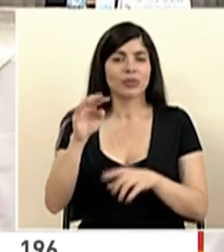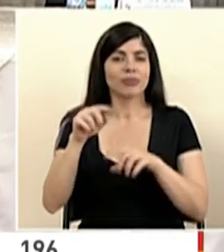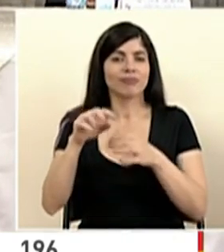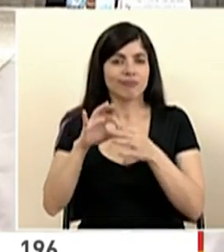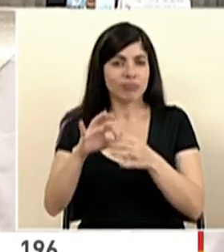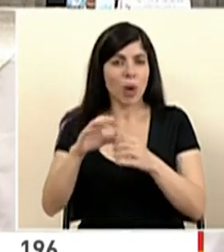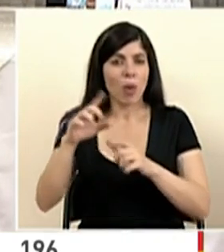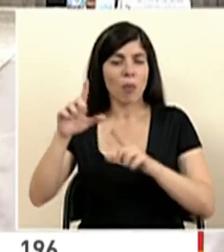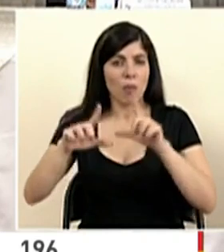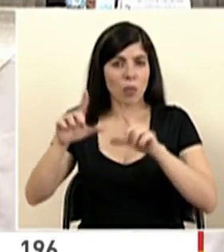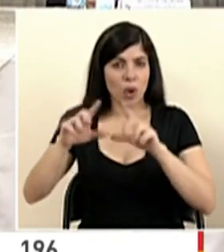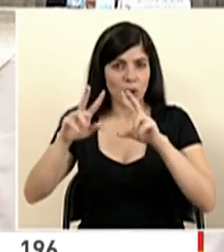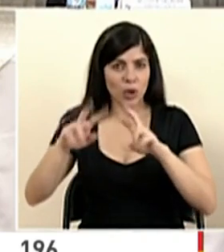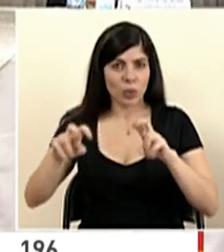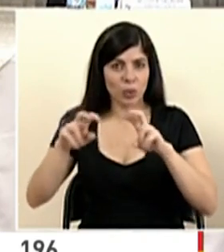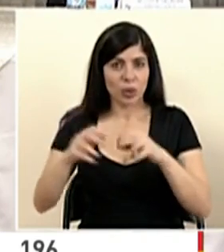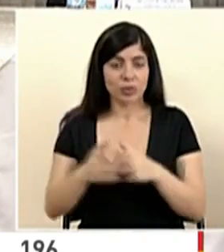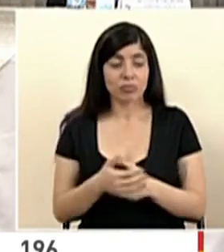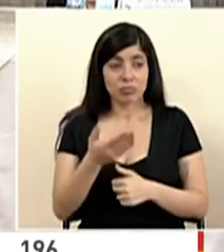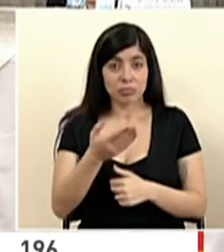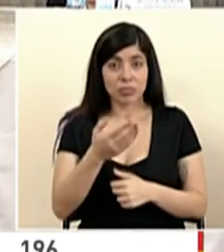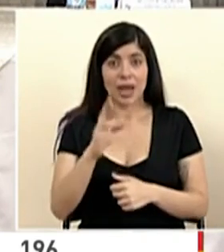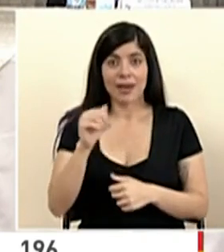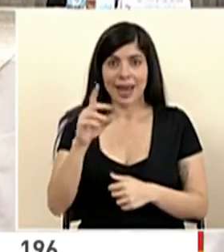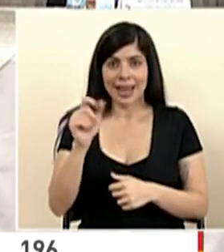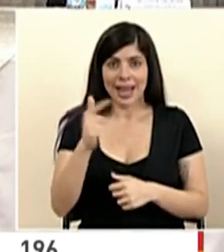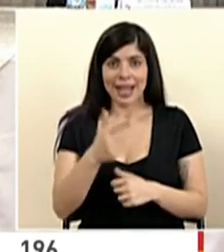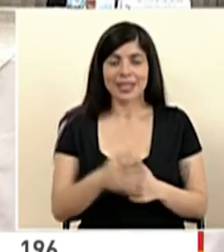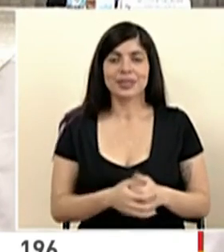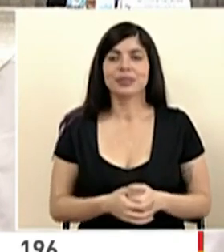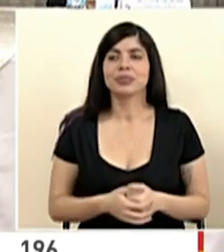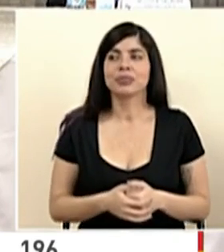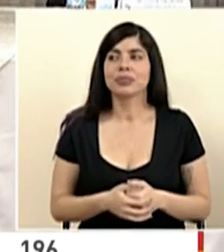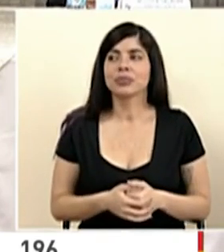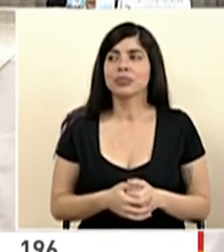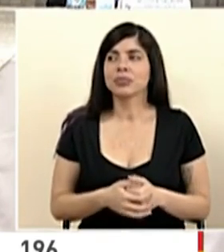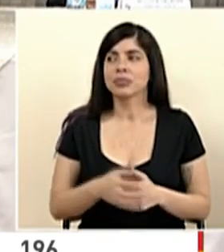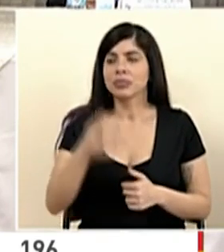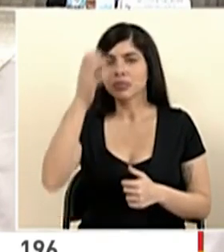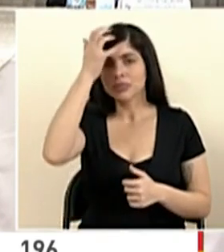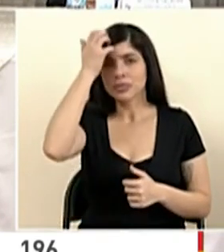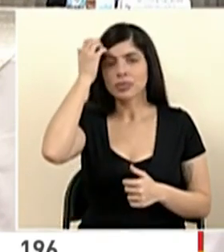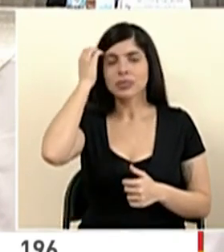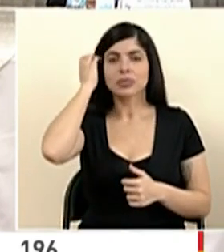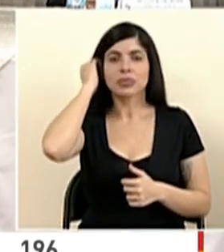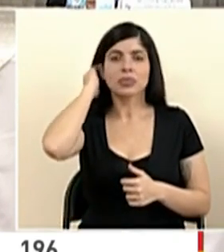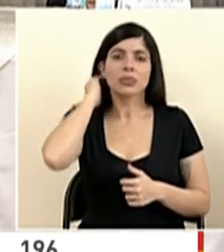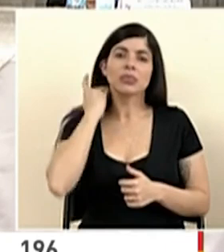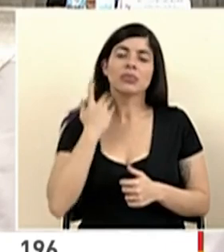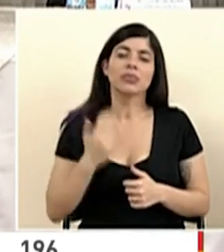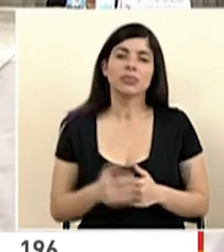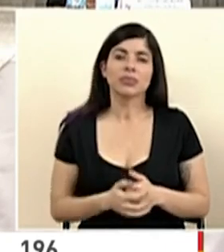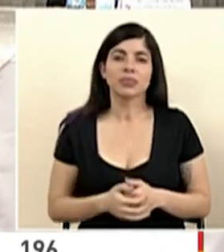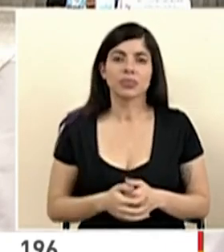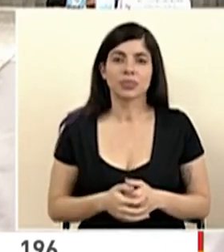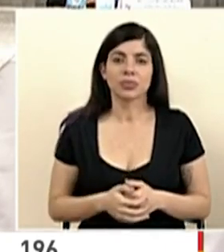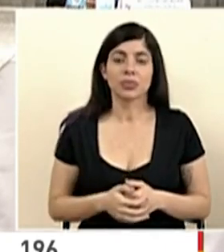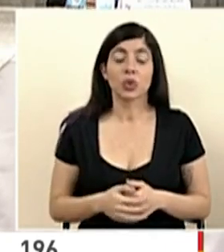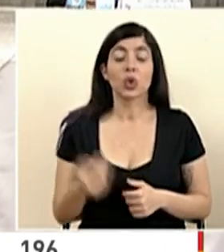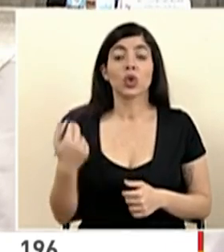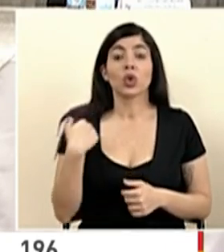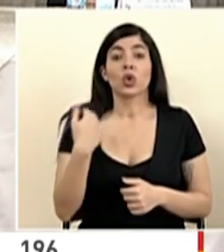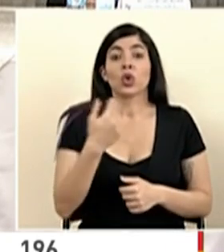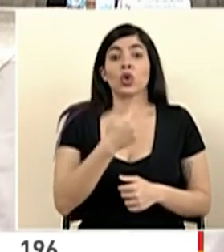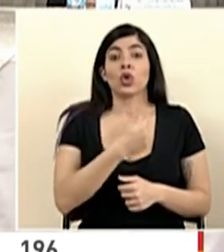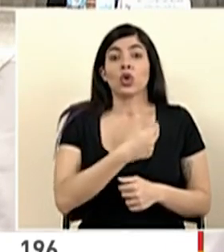presidente. Don Randall, si gusten. Señor ministro, don Randall. Sí, primero que le preguntaron tiempo de... Tiempo de las pruebas. Bueno, nosotros